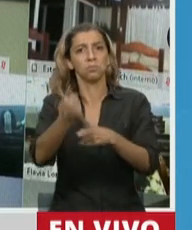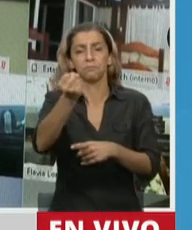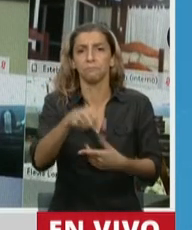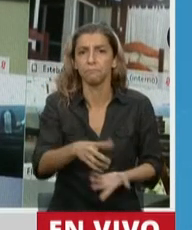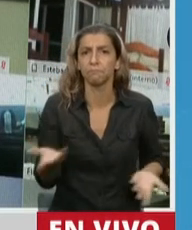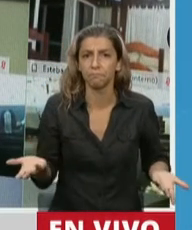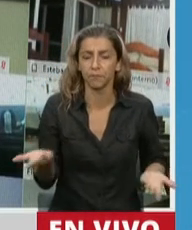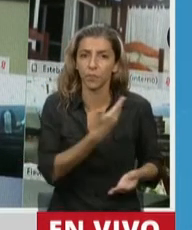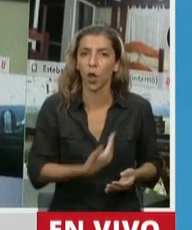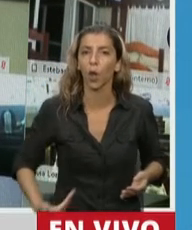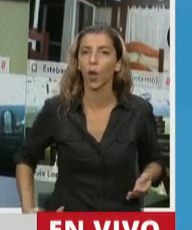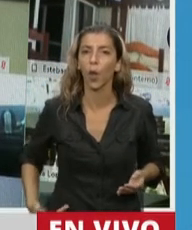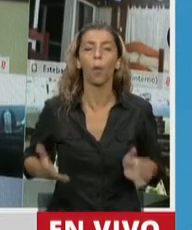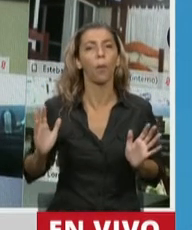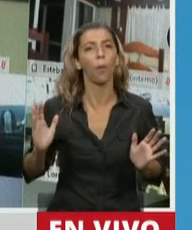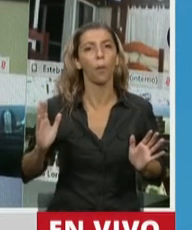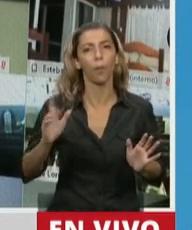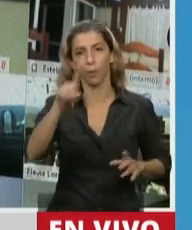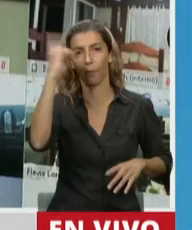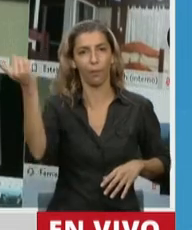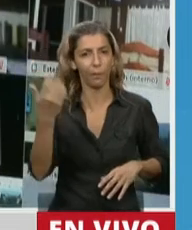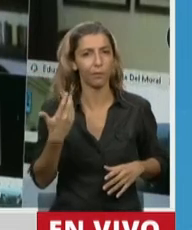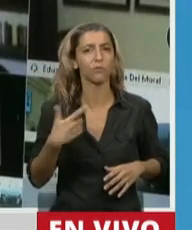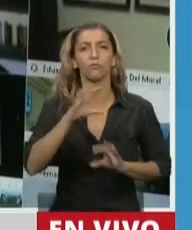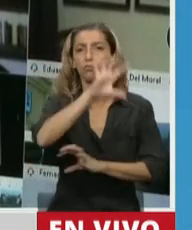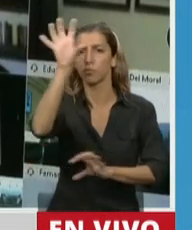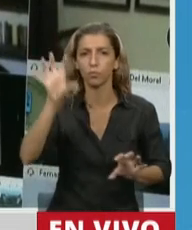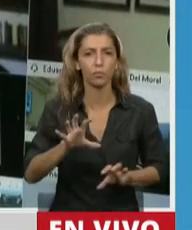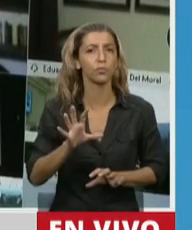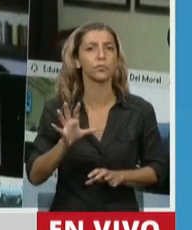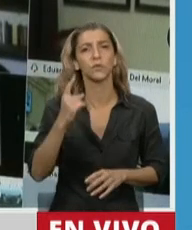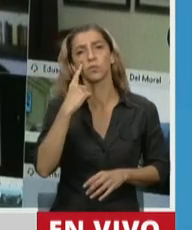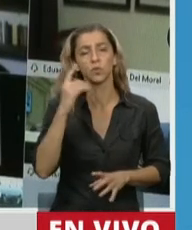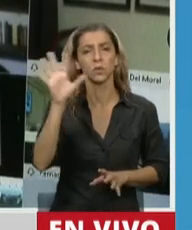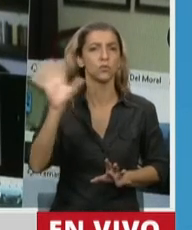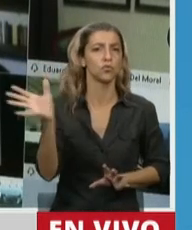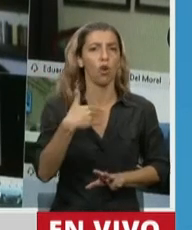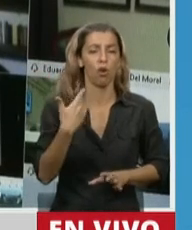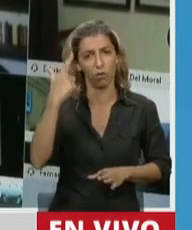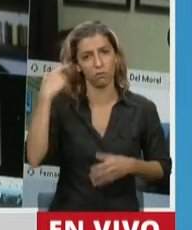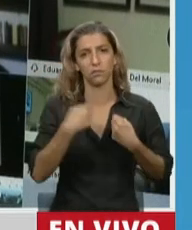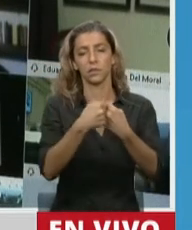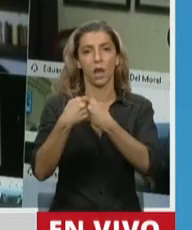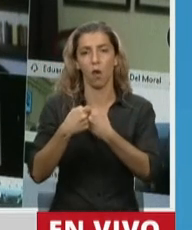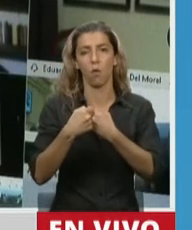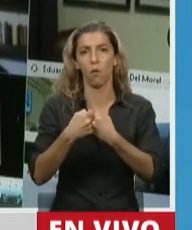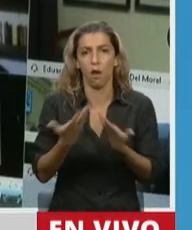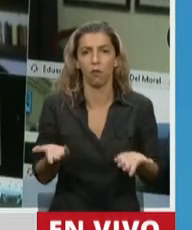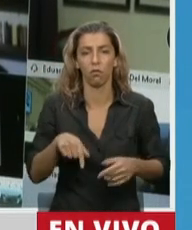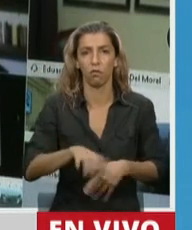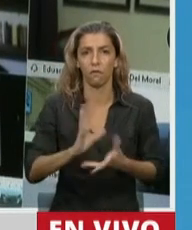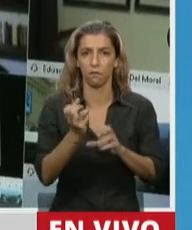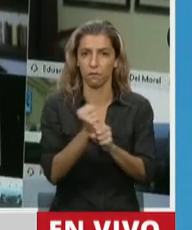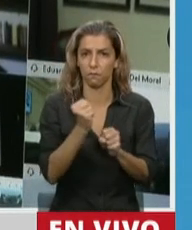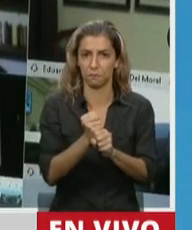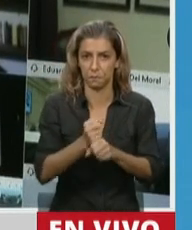Nacional en coordinación con todas las provincias, todos los municipios, de todos los signos políticos. Señor Presidente, creo que hay